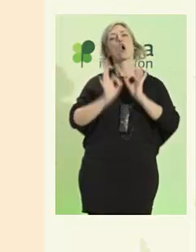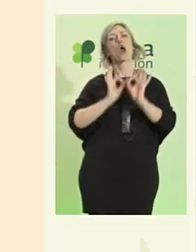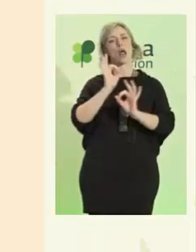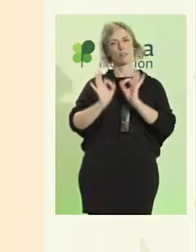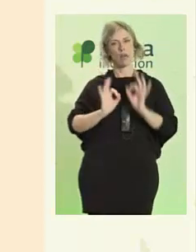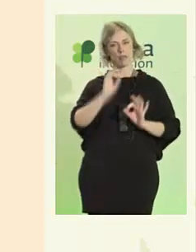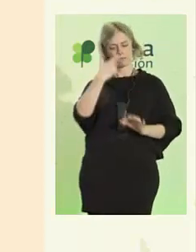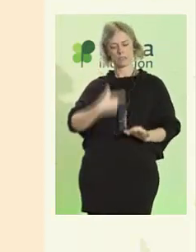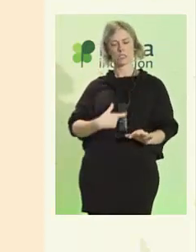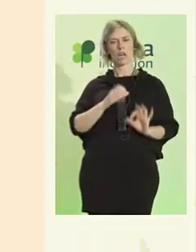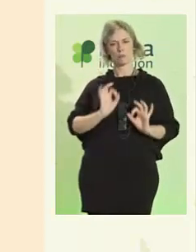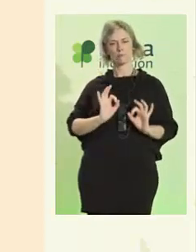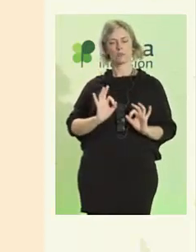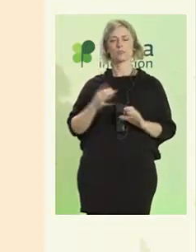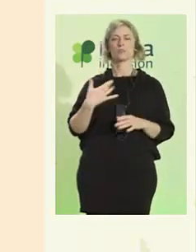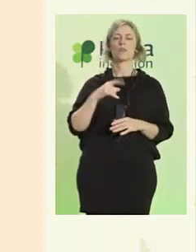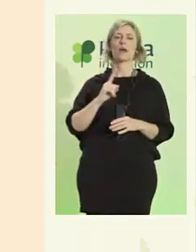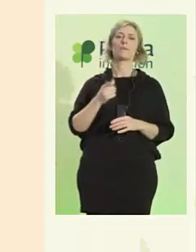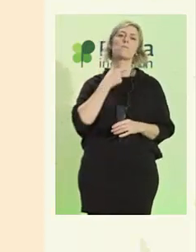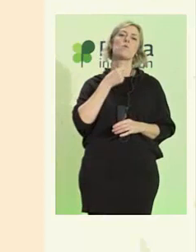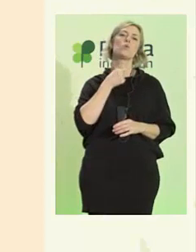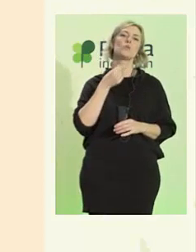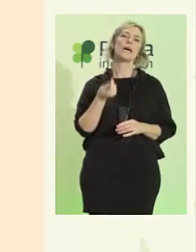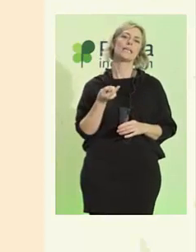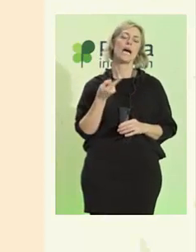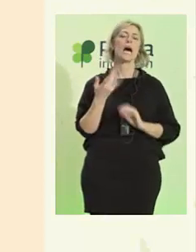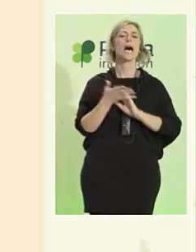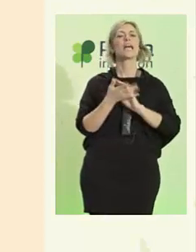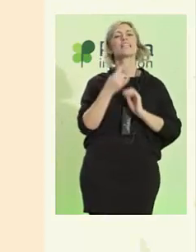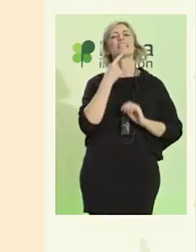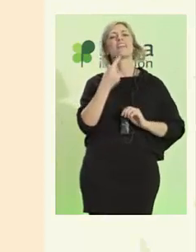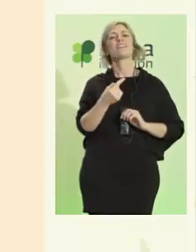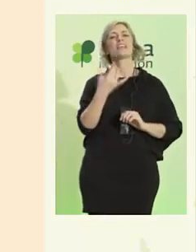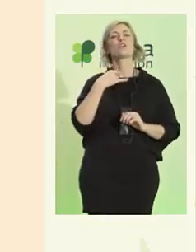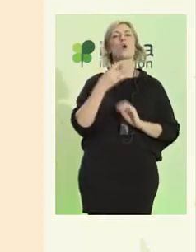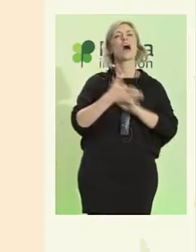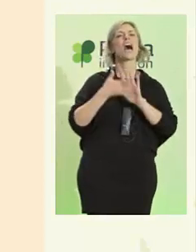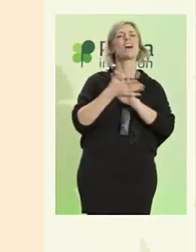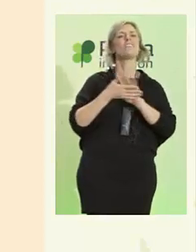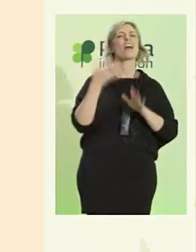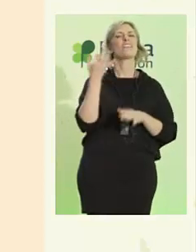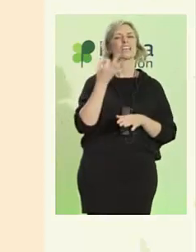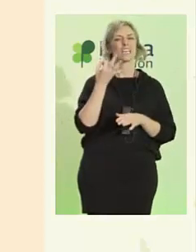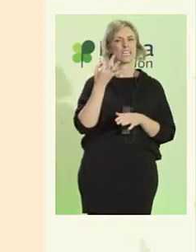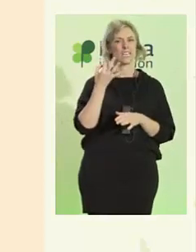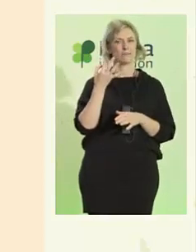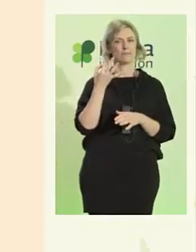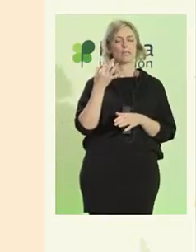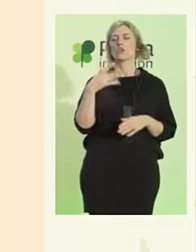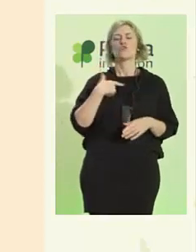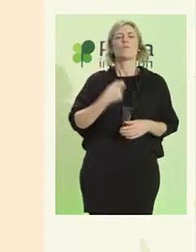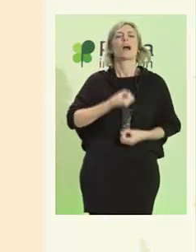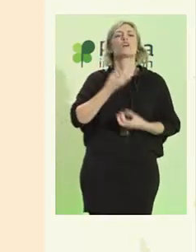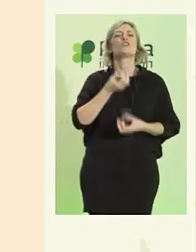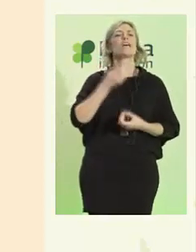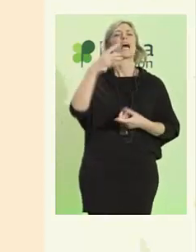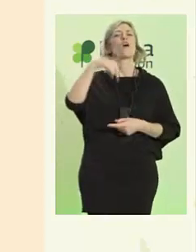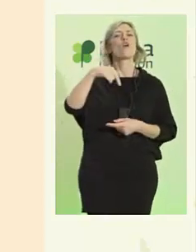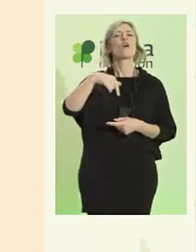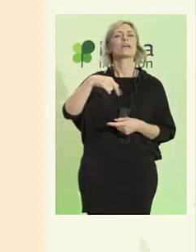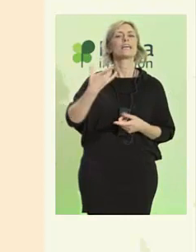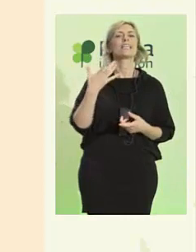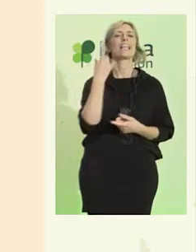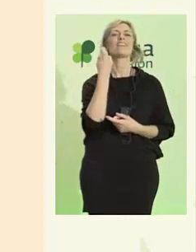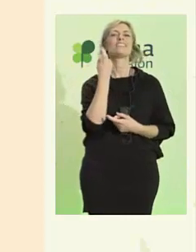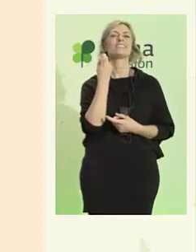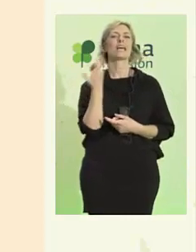voy a hablar. Lo que voy a contar hoy es que necesitamos convertirnos en ciudadanos. La ciudadanía